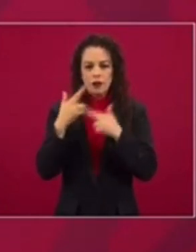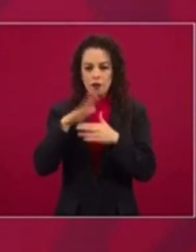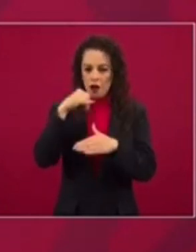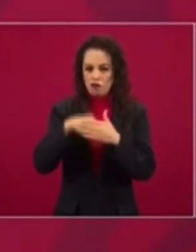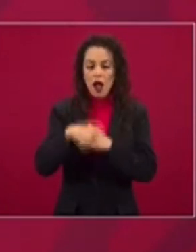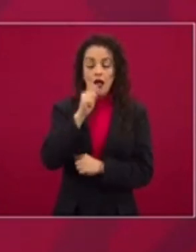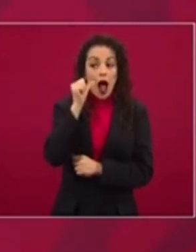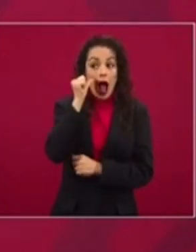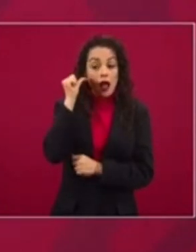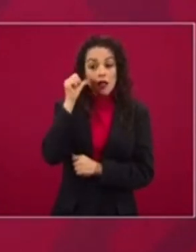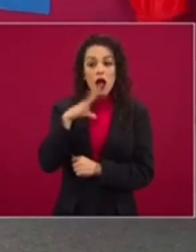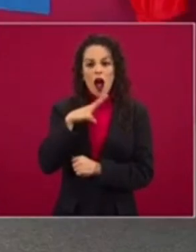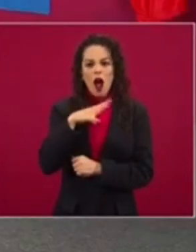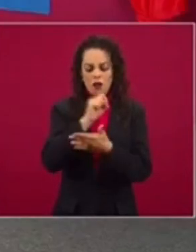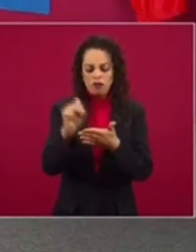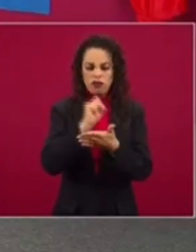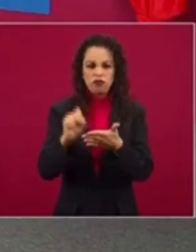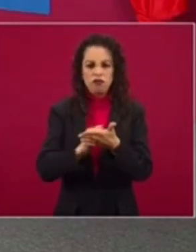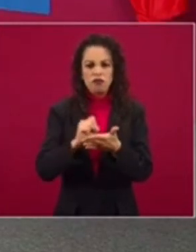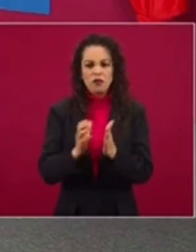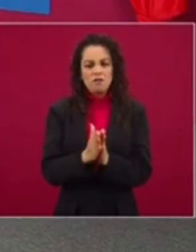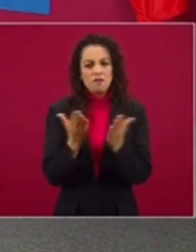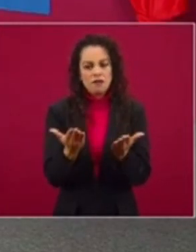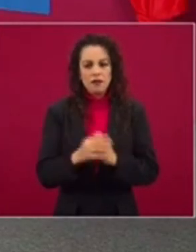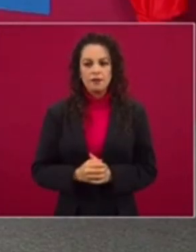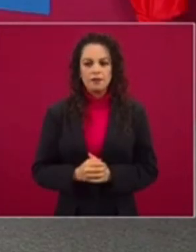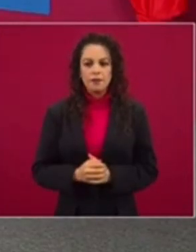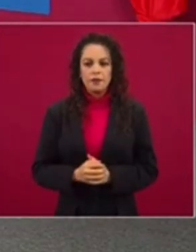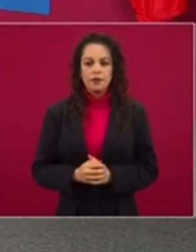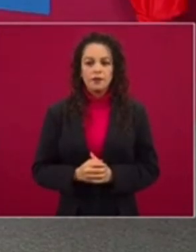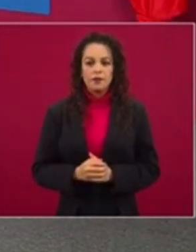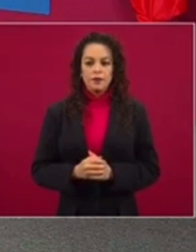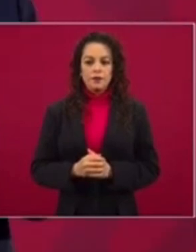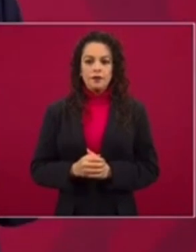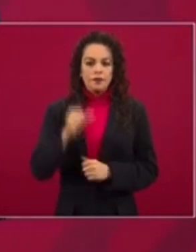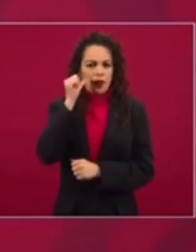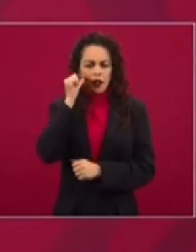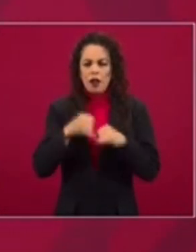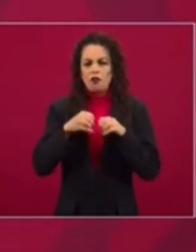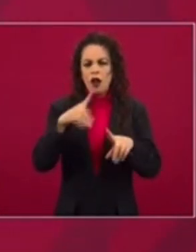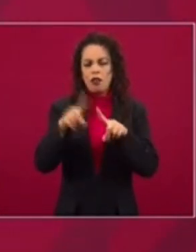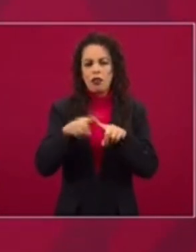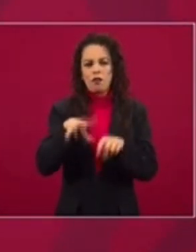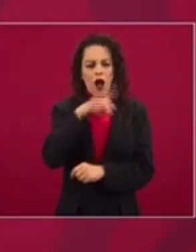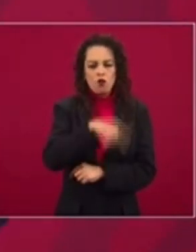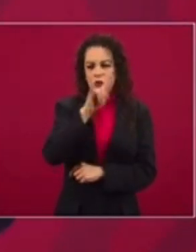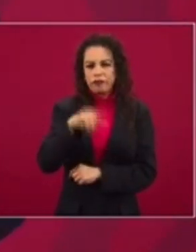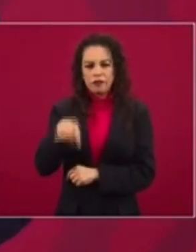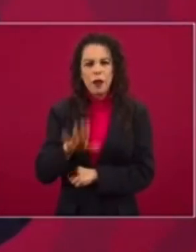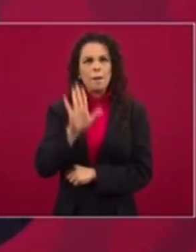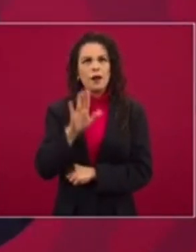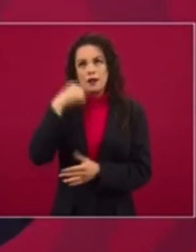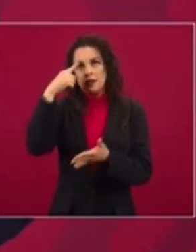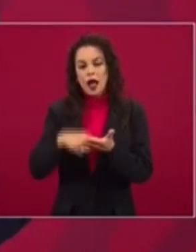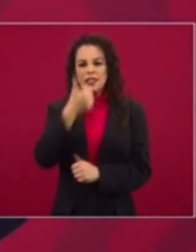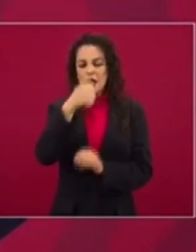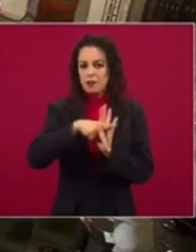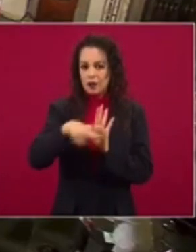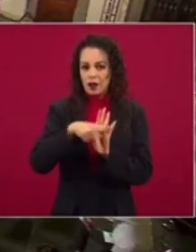de ayer y de las columnas de ayer, de creo seis periódicos,